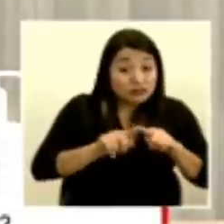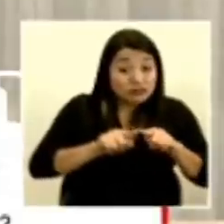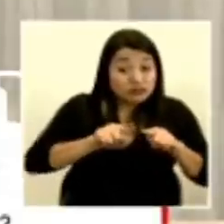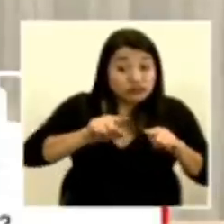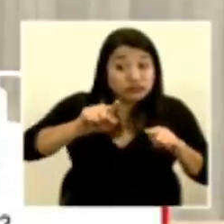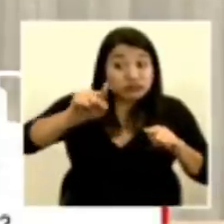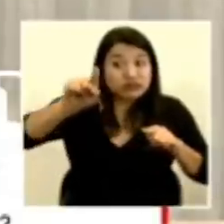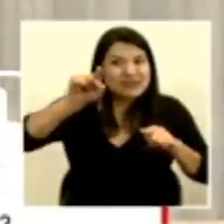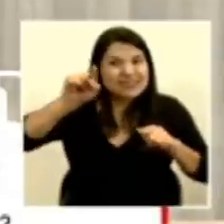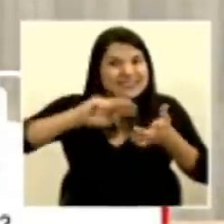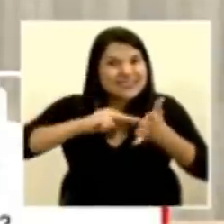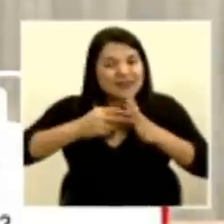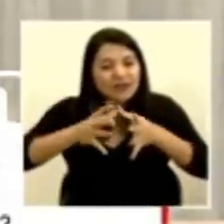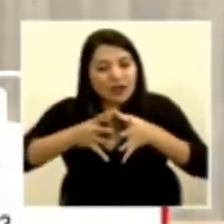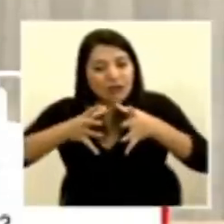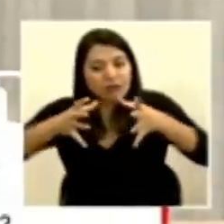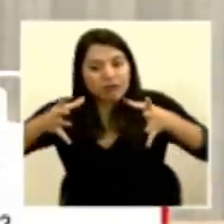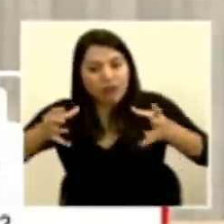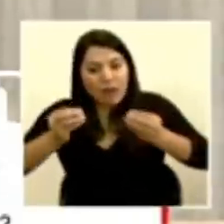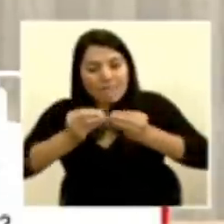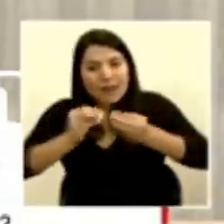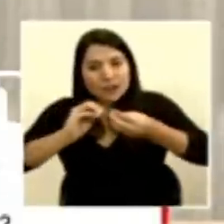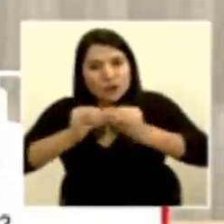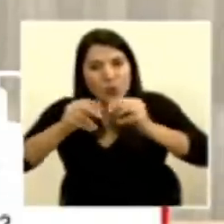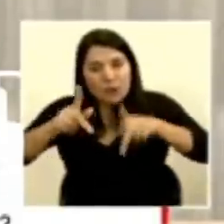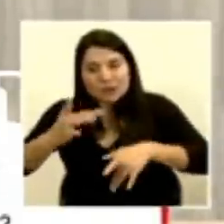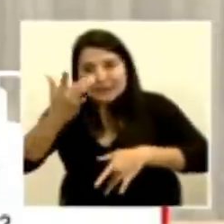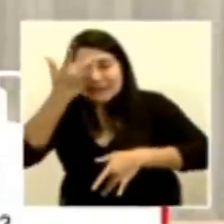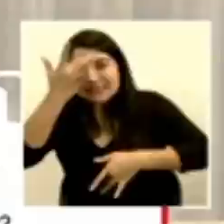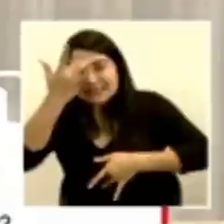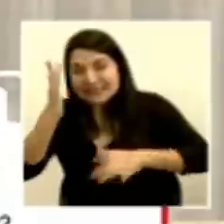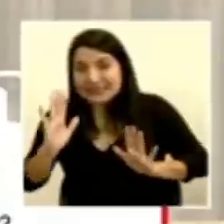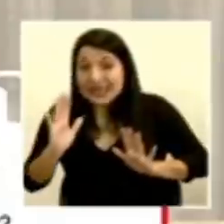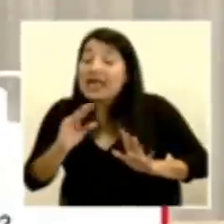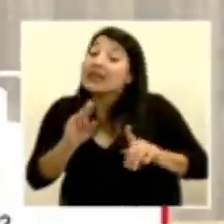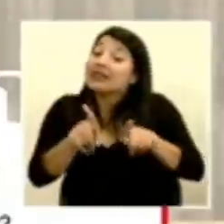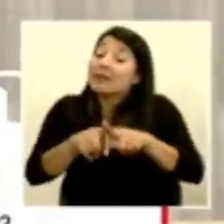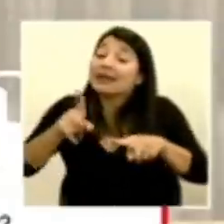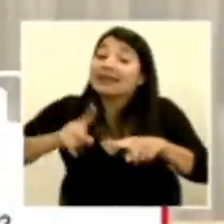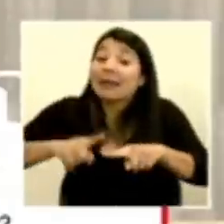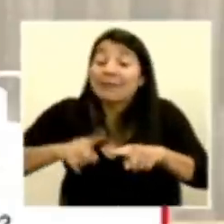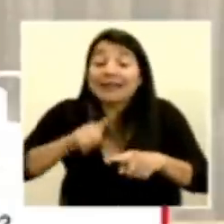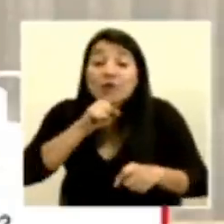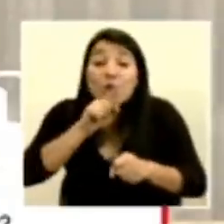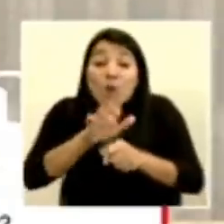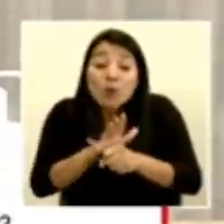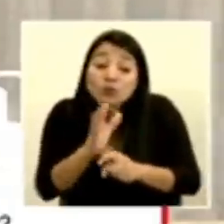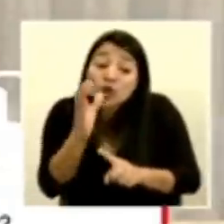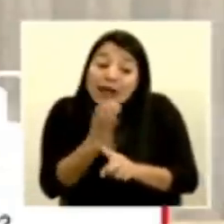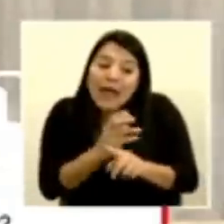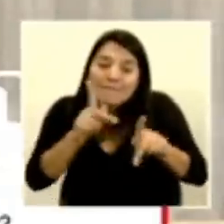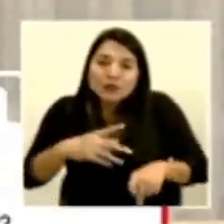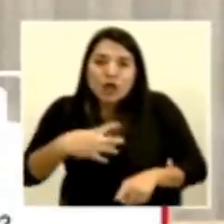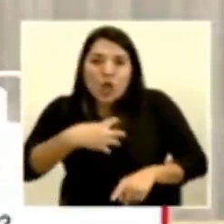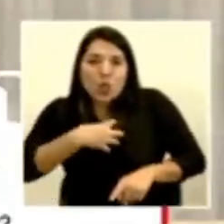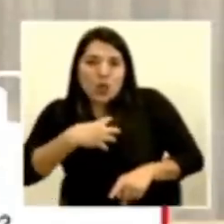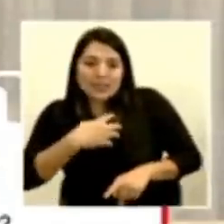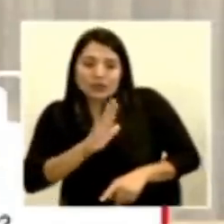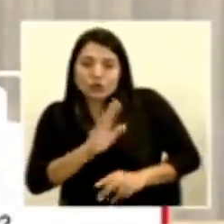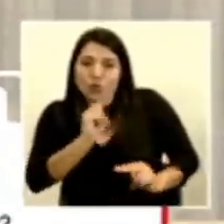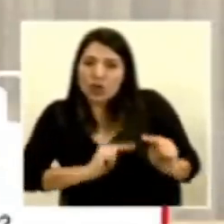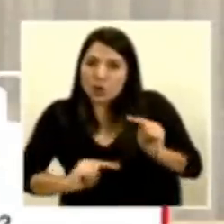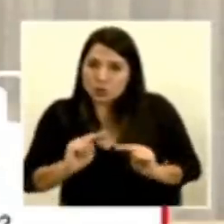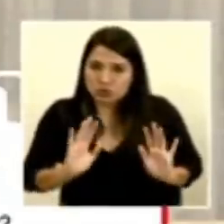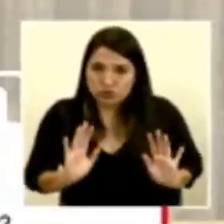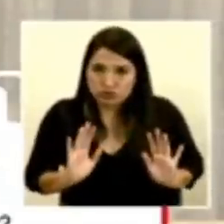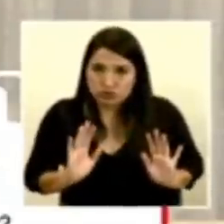comportamiento y el compromiso que podemos obtener de los dueños de los diferentes establecimientos. Tanto que quieren que su actividad se retome,